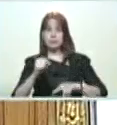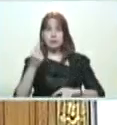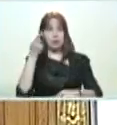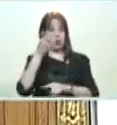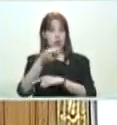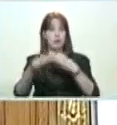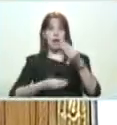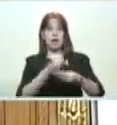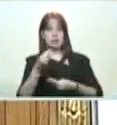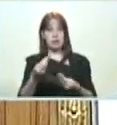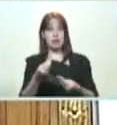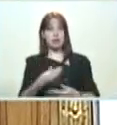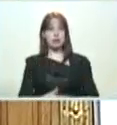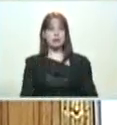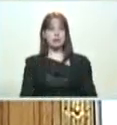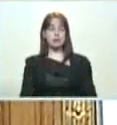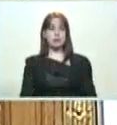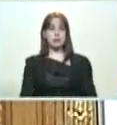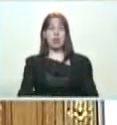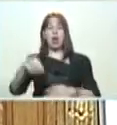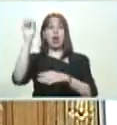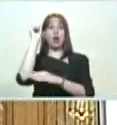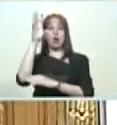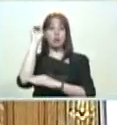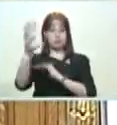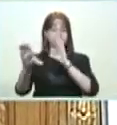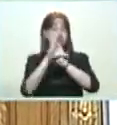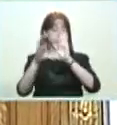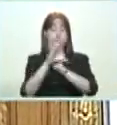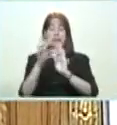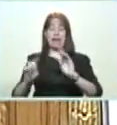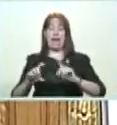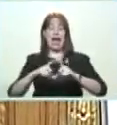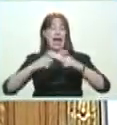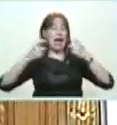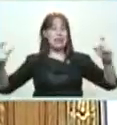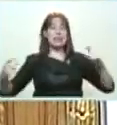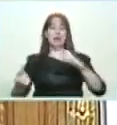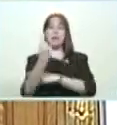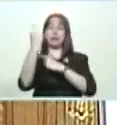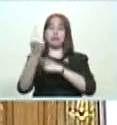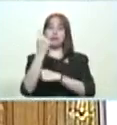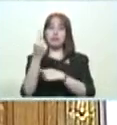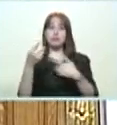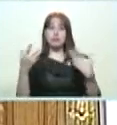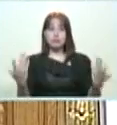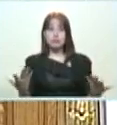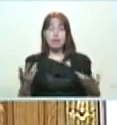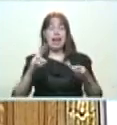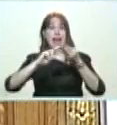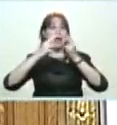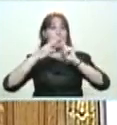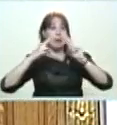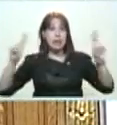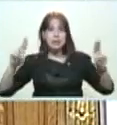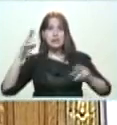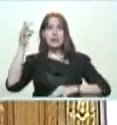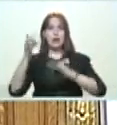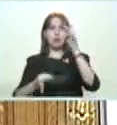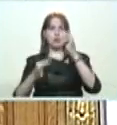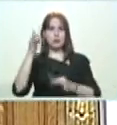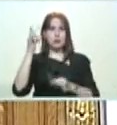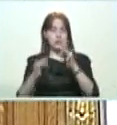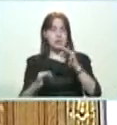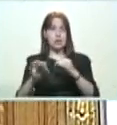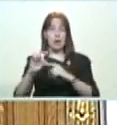que hacerlo, pues. Y la constituyente tiene uno de los grandes mandatos. El gran mandato es la paz, la justicia.